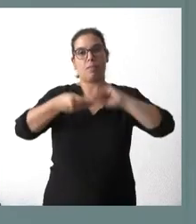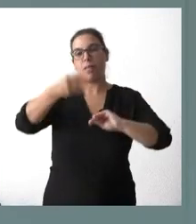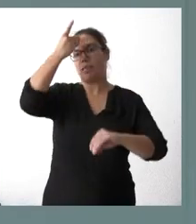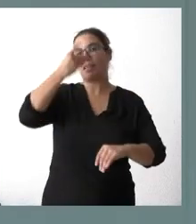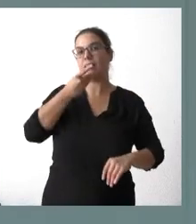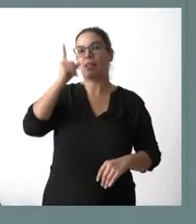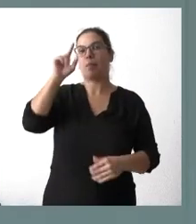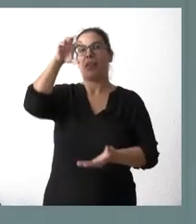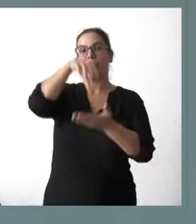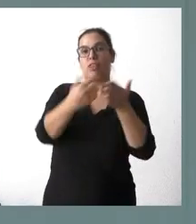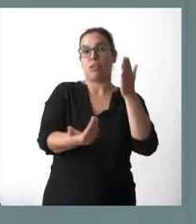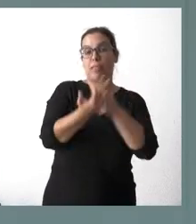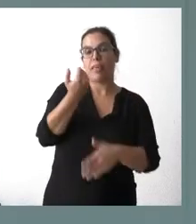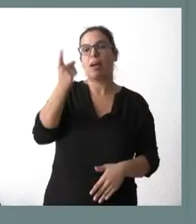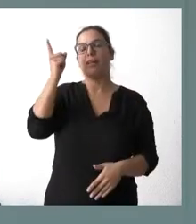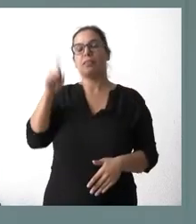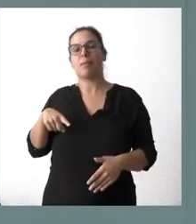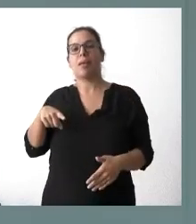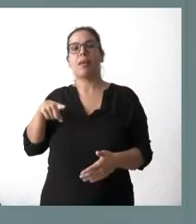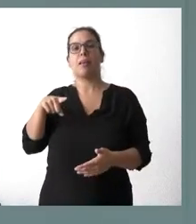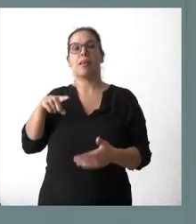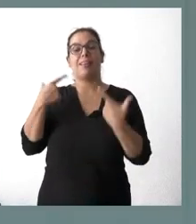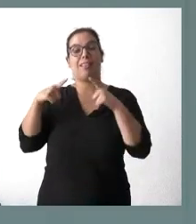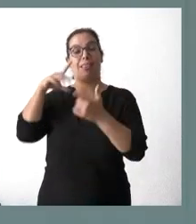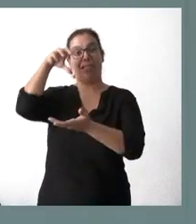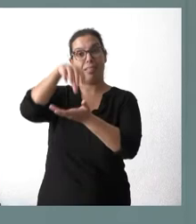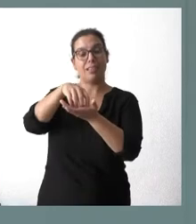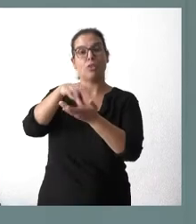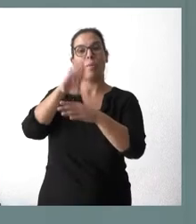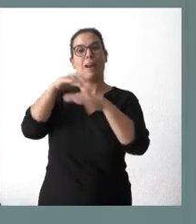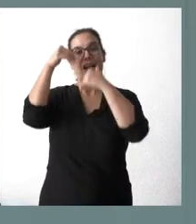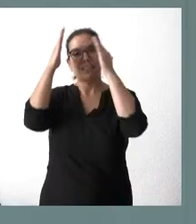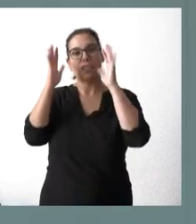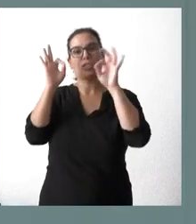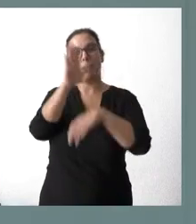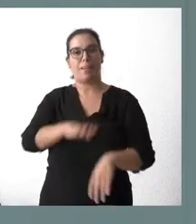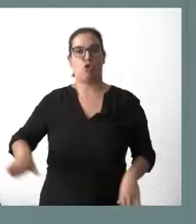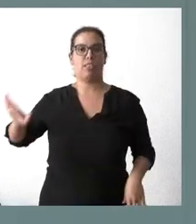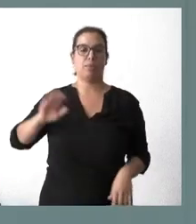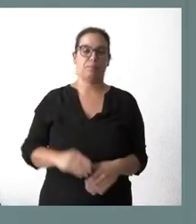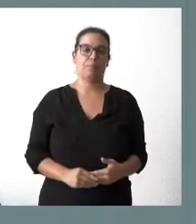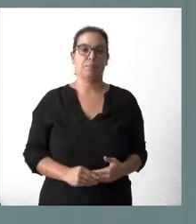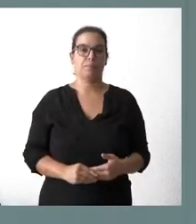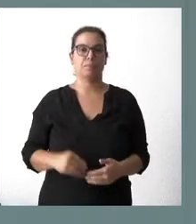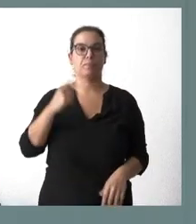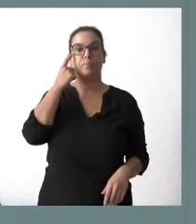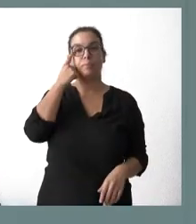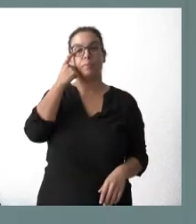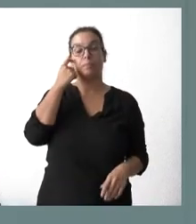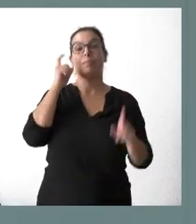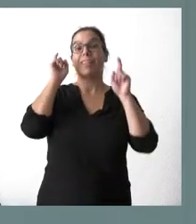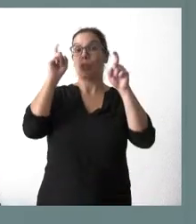los centros de día y a las unidades de atención a menores. En el caso de educación,